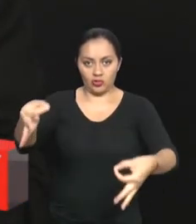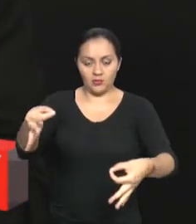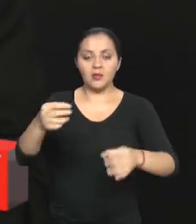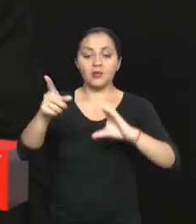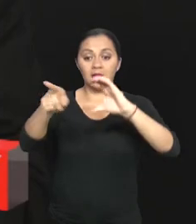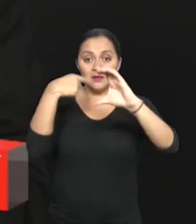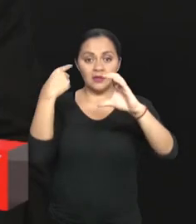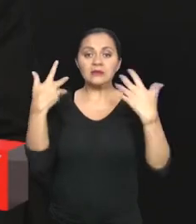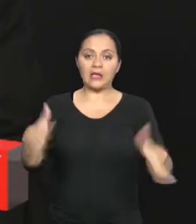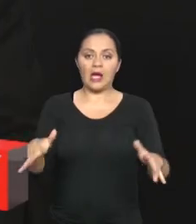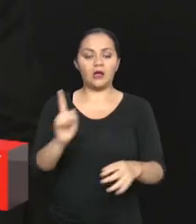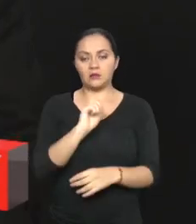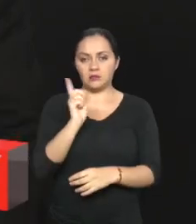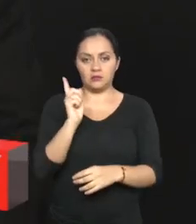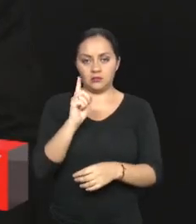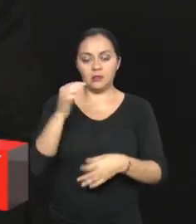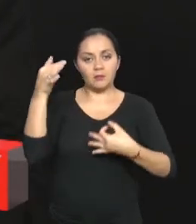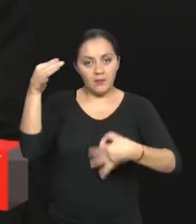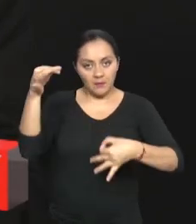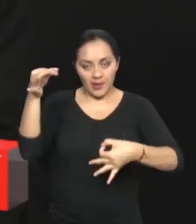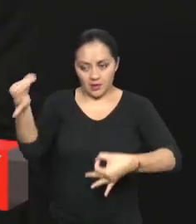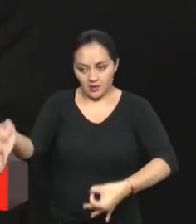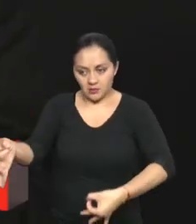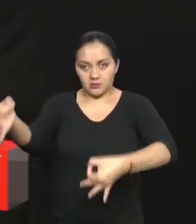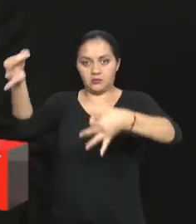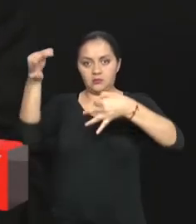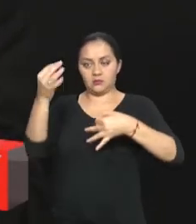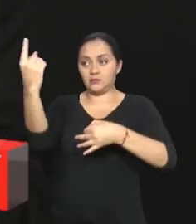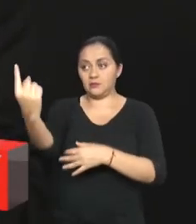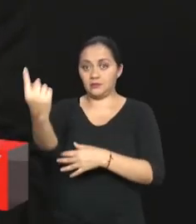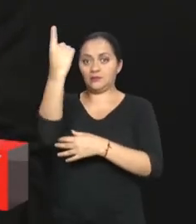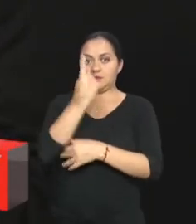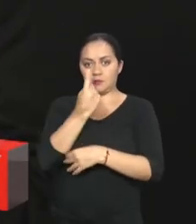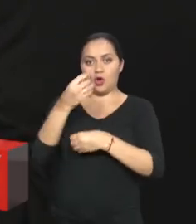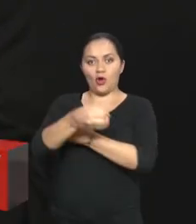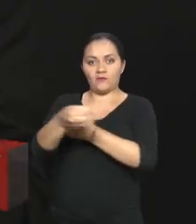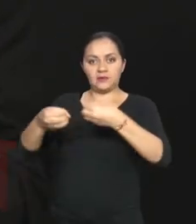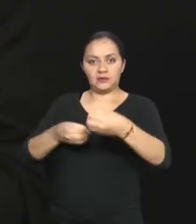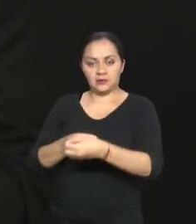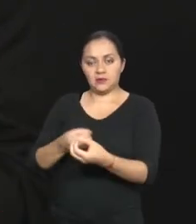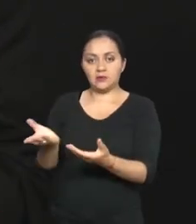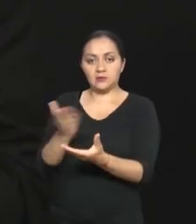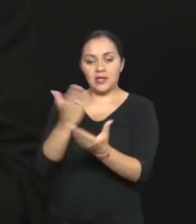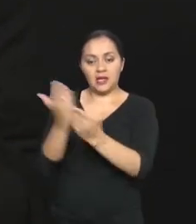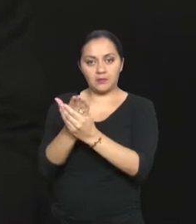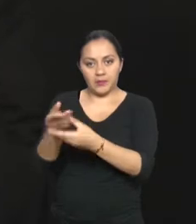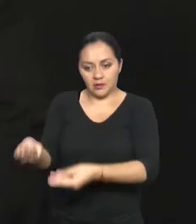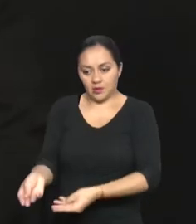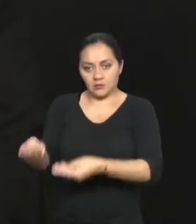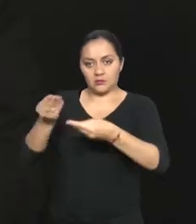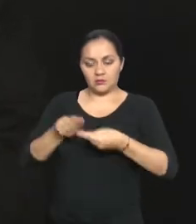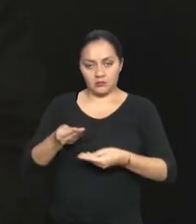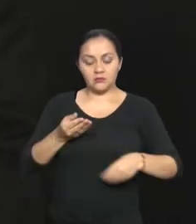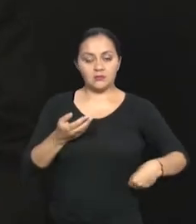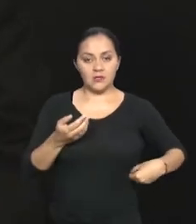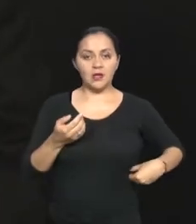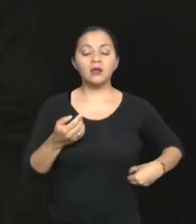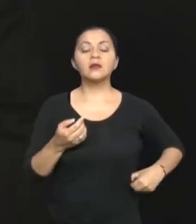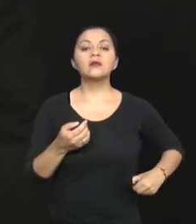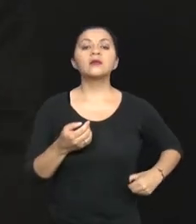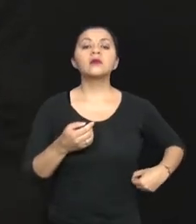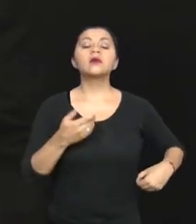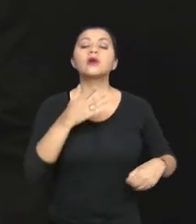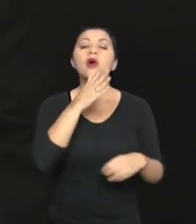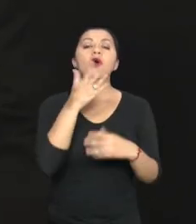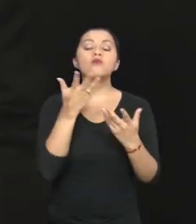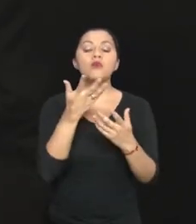esta solicitud es física. Es decir, tendría que acercarse a nuestras dependencias. Lo podría hacer en este caso con la